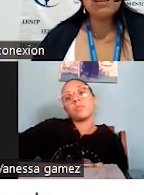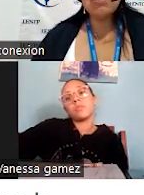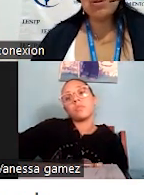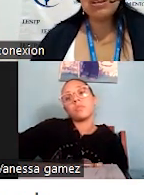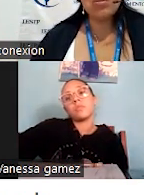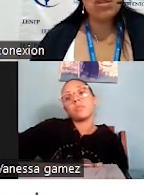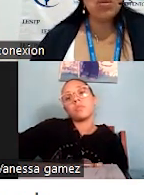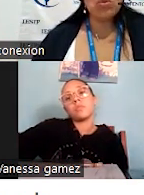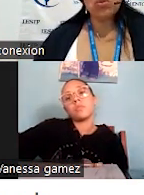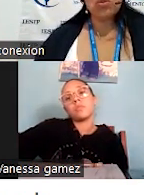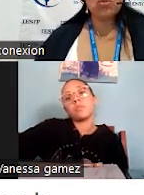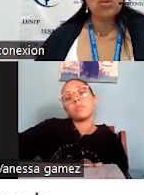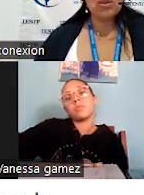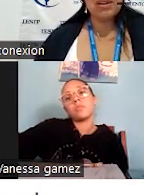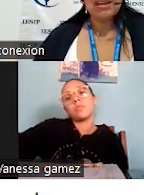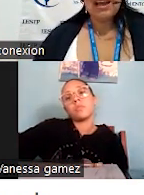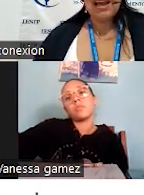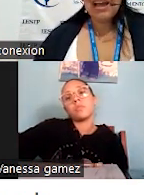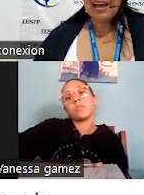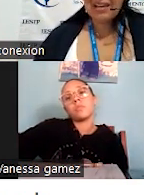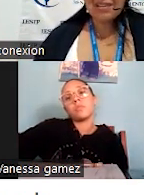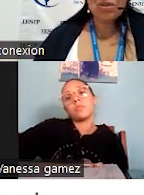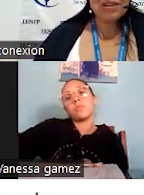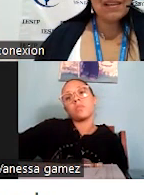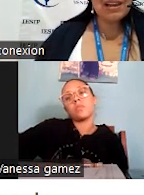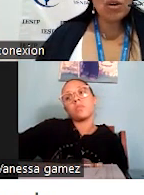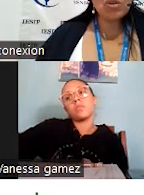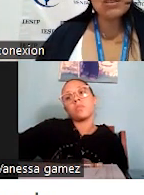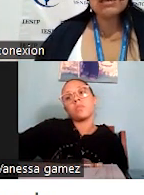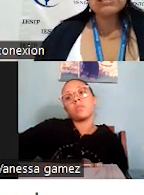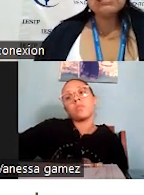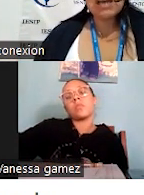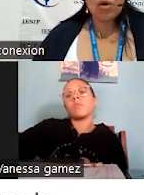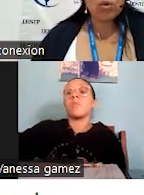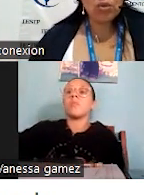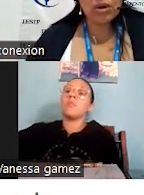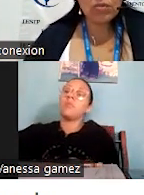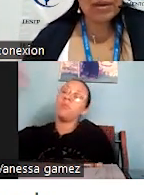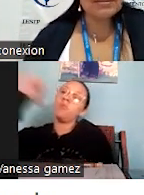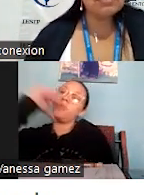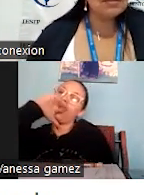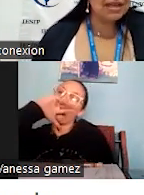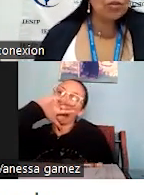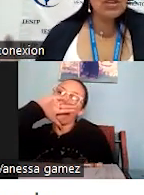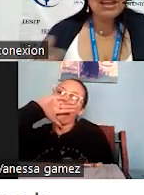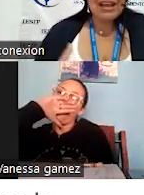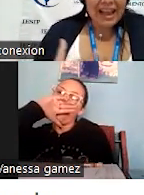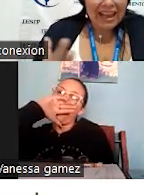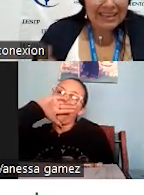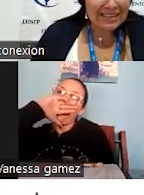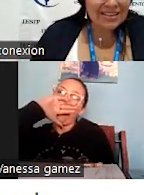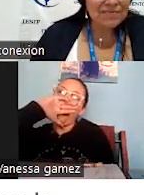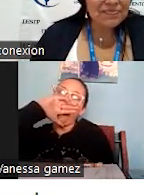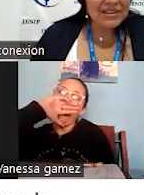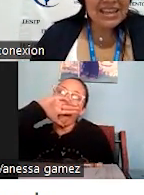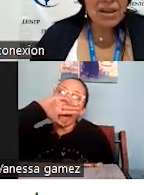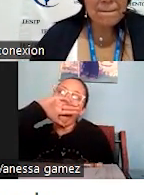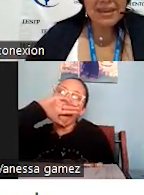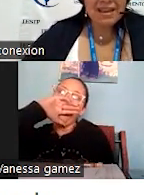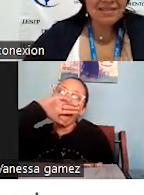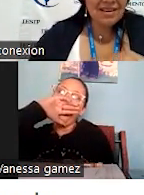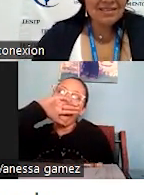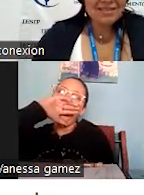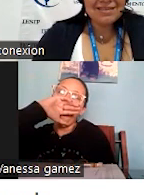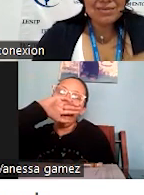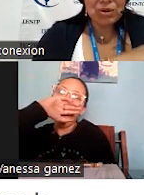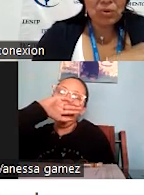que indemnizar. No, aquí no hay devolución, señora. Ah, así es la cosa. Chao, no vuelvo más. Entonces, allí y